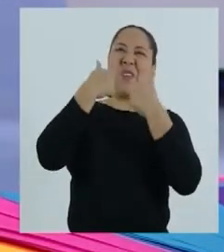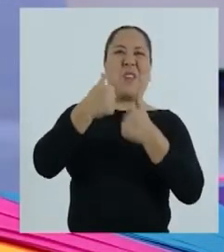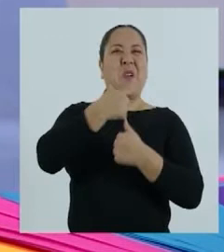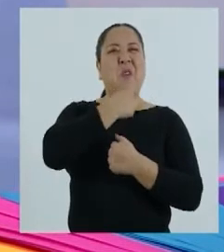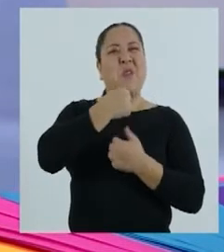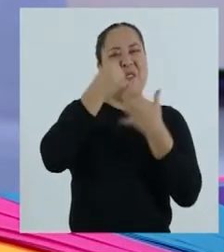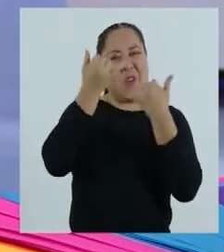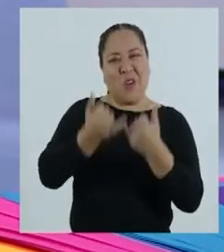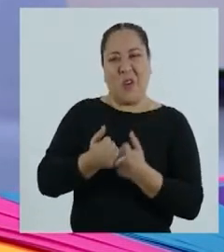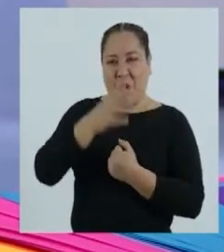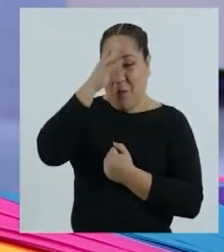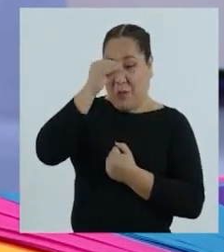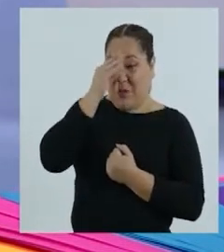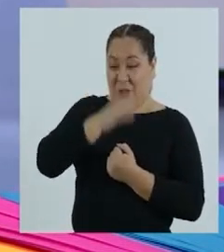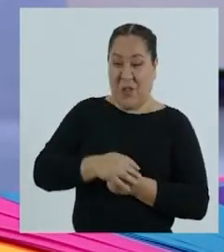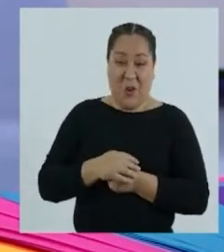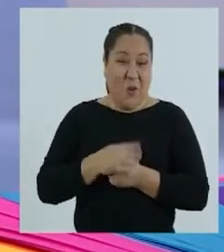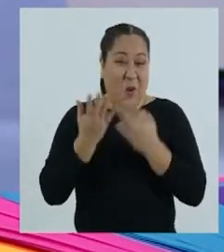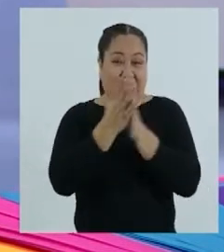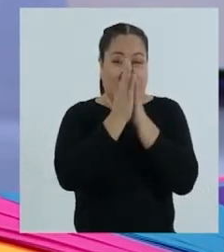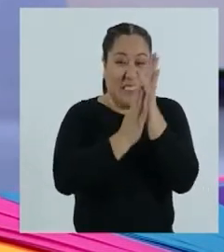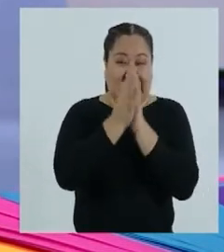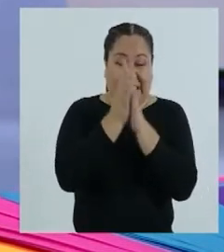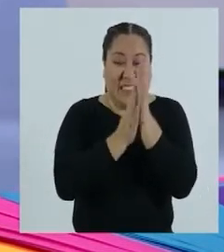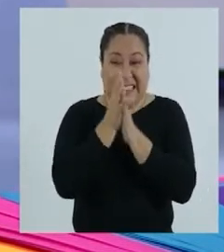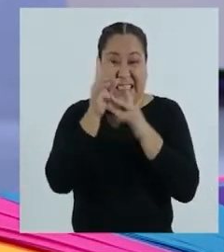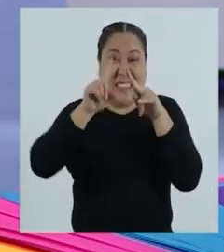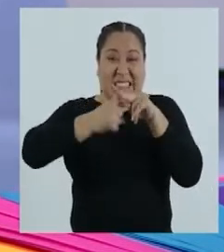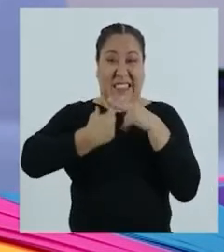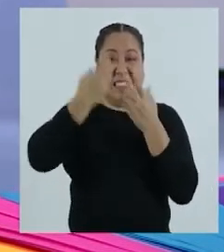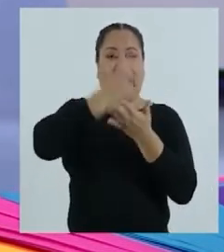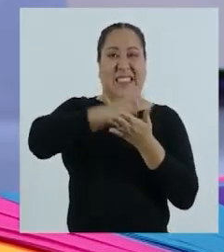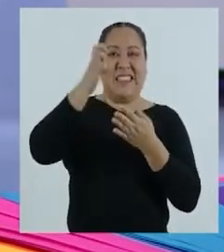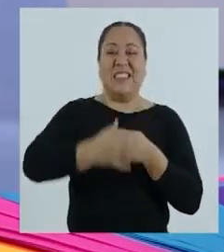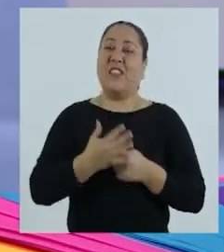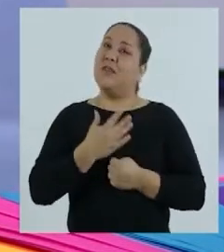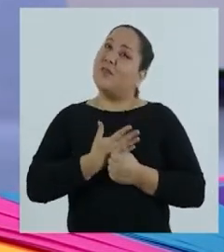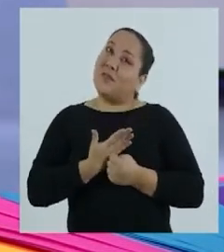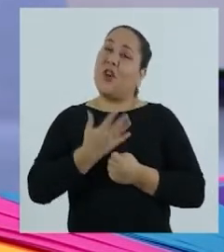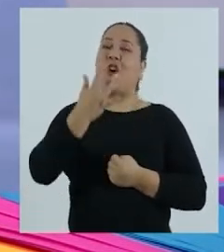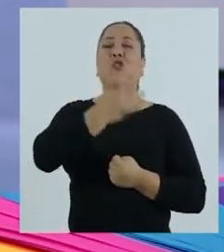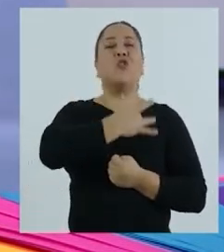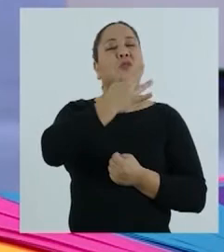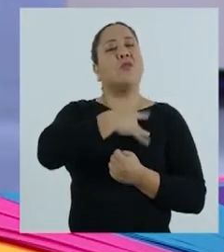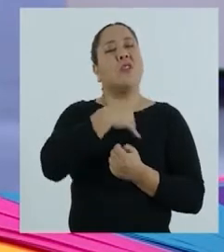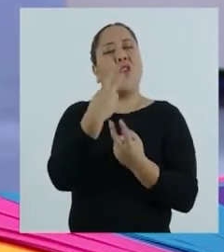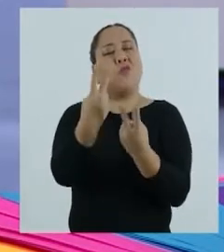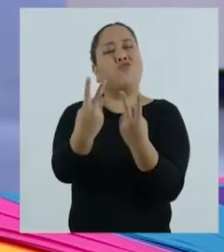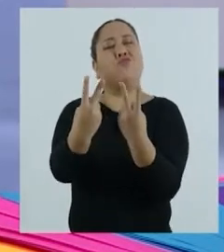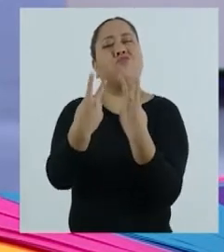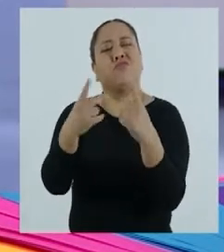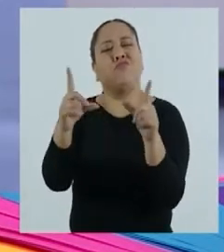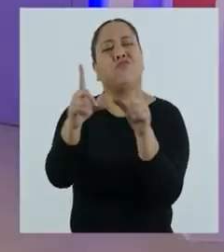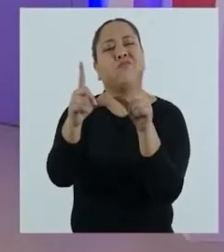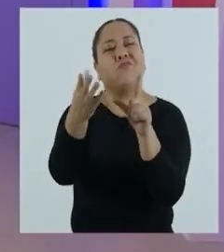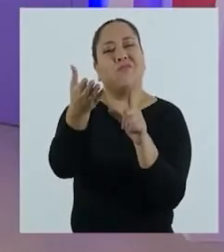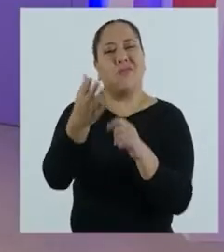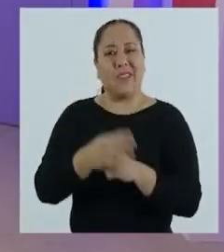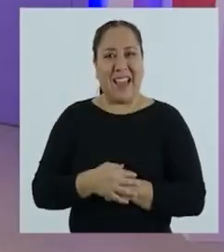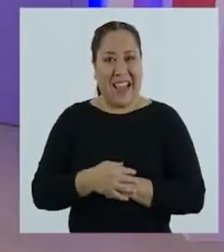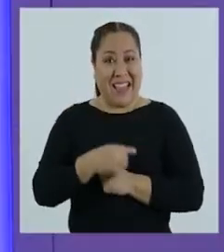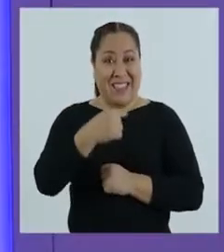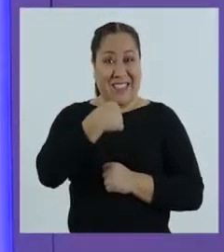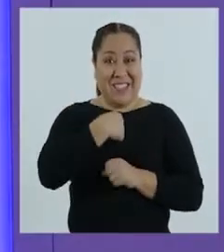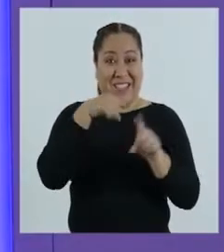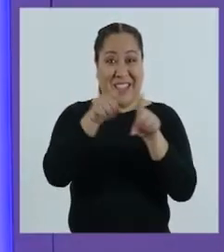encanta el día de hoy. Las chicas y los chicos están afanosos porque empieza el programa. Lo siento a través de la pantalla. Ah,